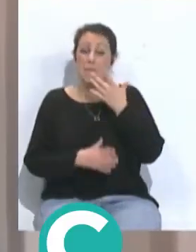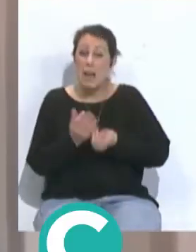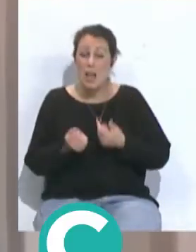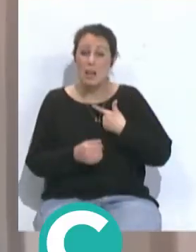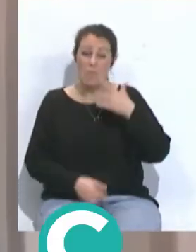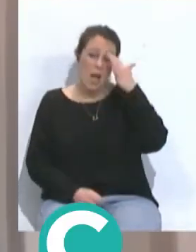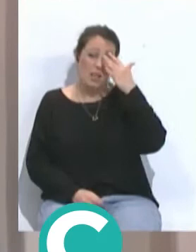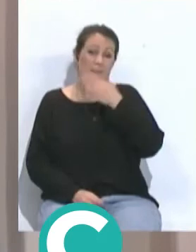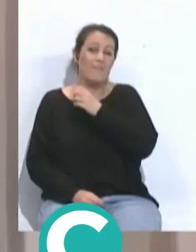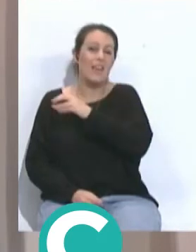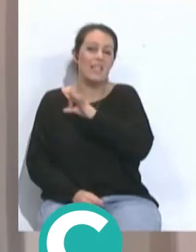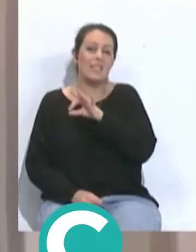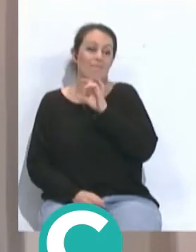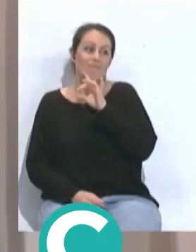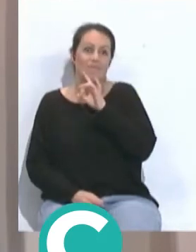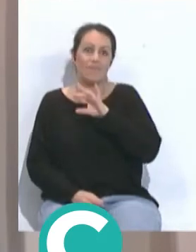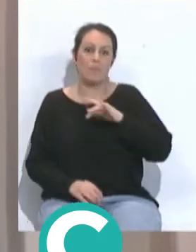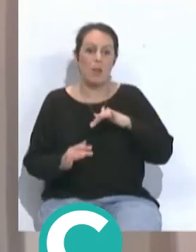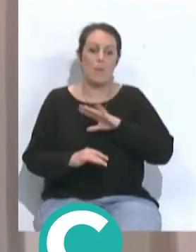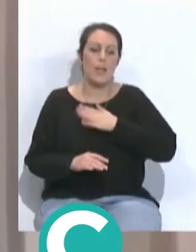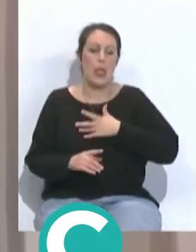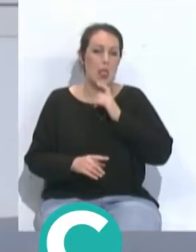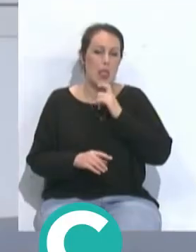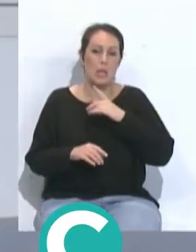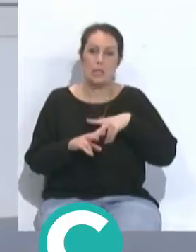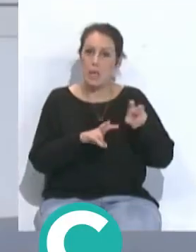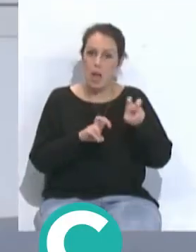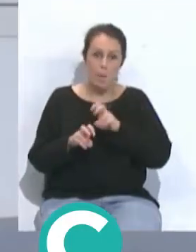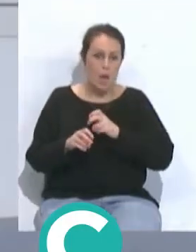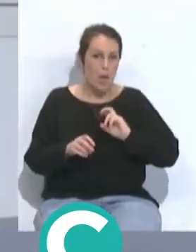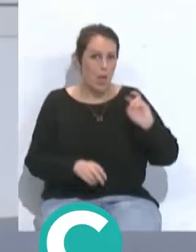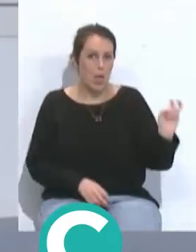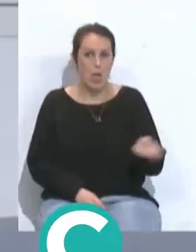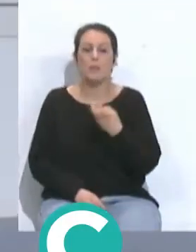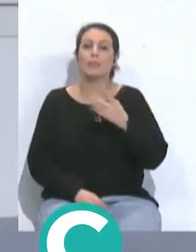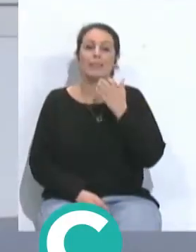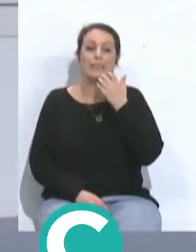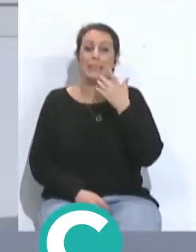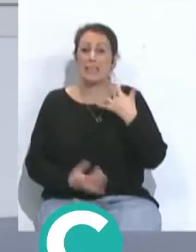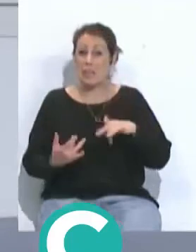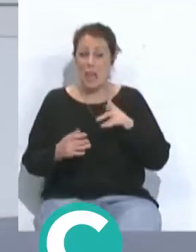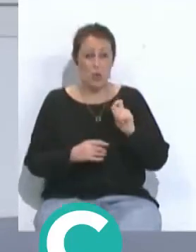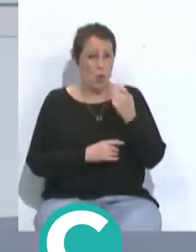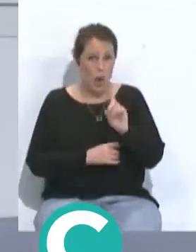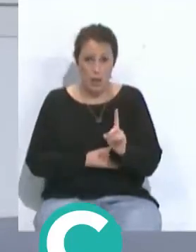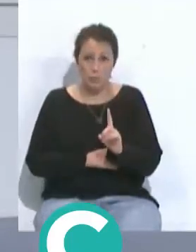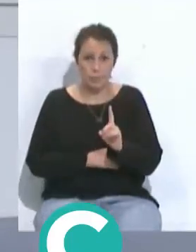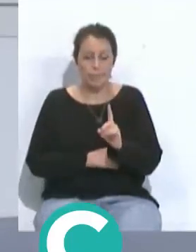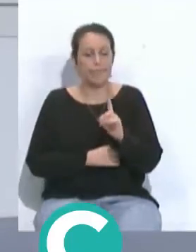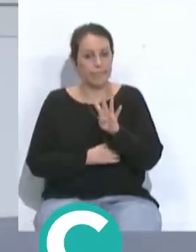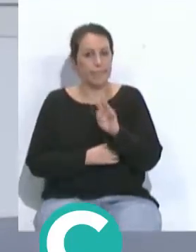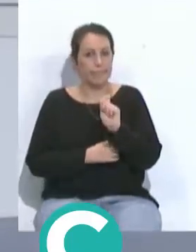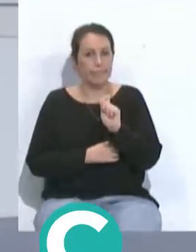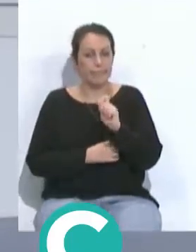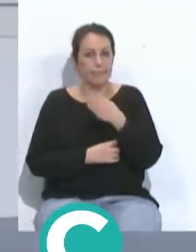el partido de mañana es complicadísimo en todos los aspectos pero que si el Sevilla no gana o esto todavía está a cuatro